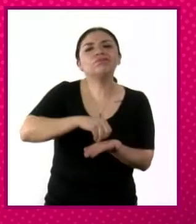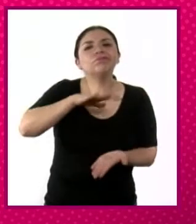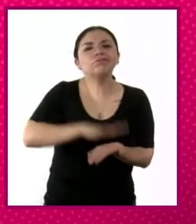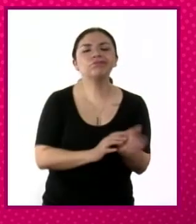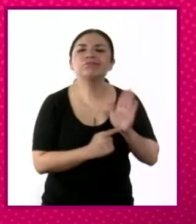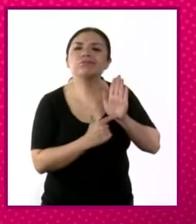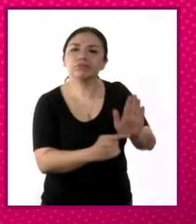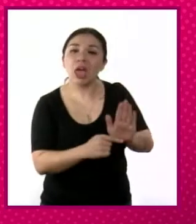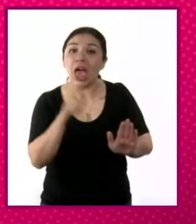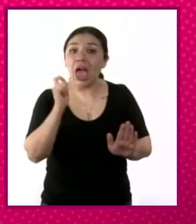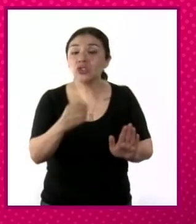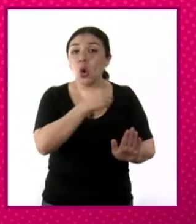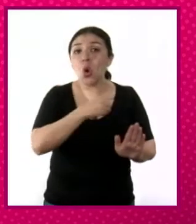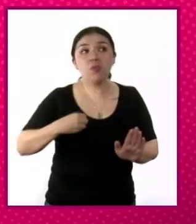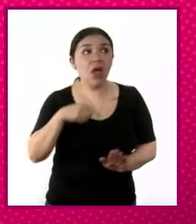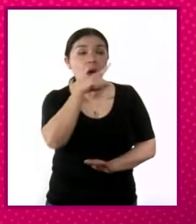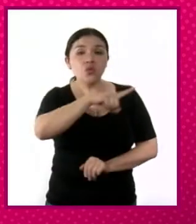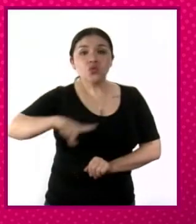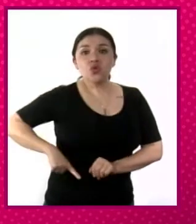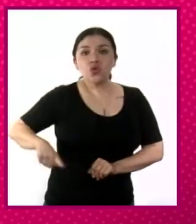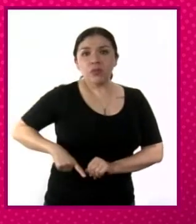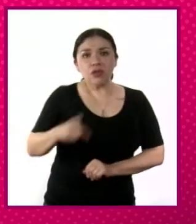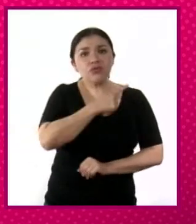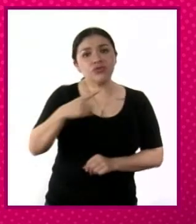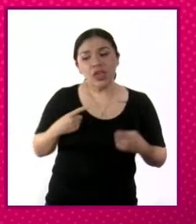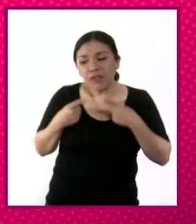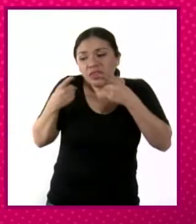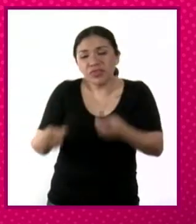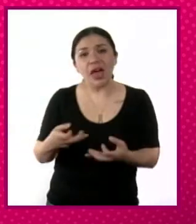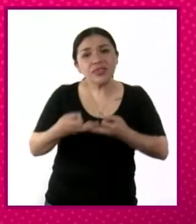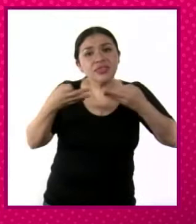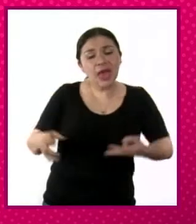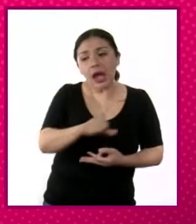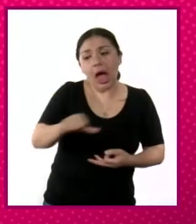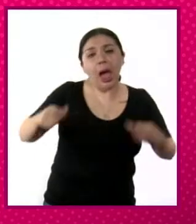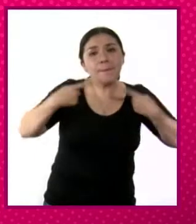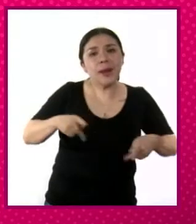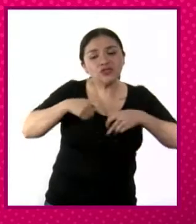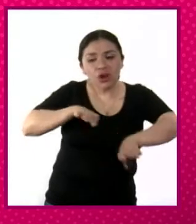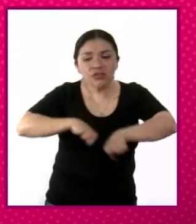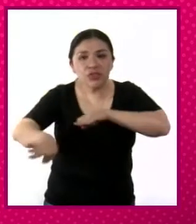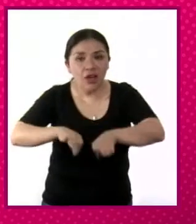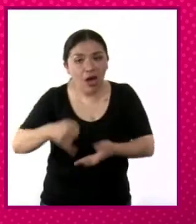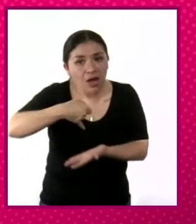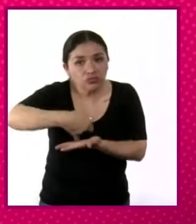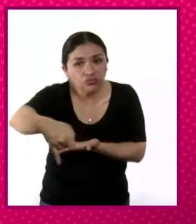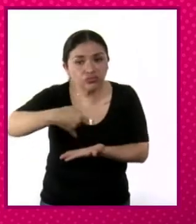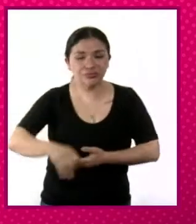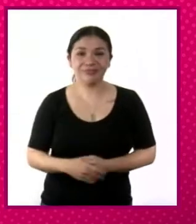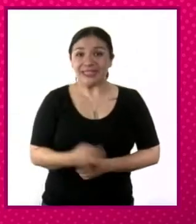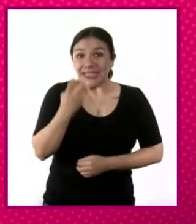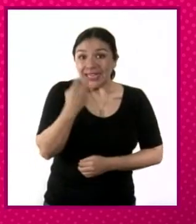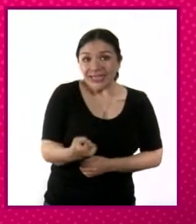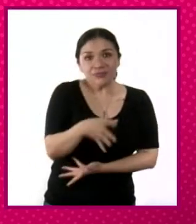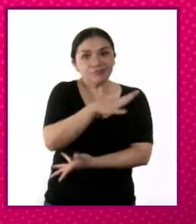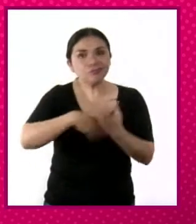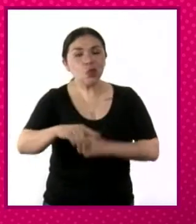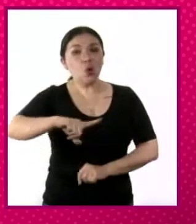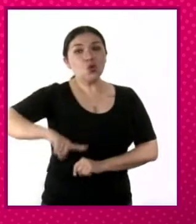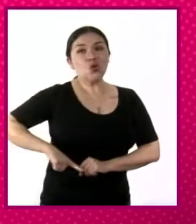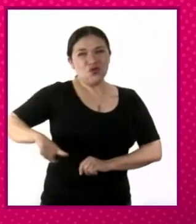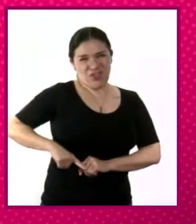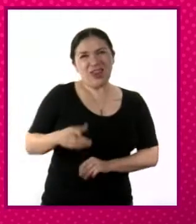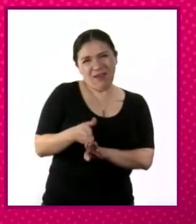como obligación del Estado, dotar de tierras a los campesinos. Entonces, esto lleva a los gobiernos de la